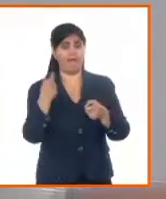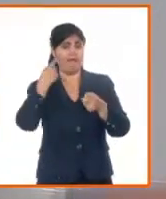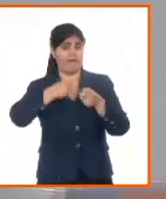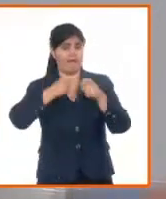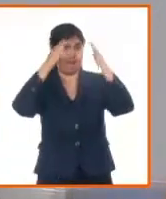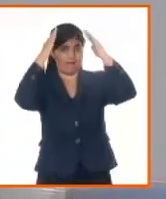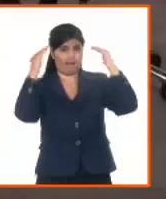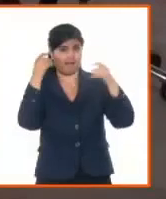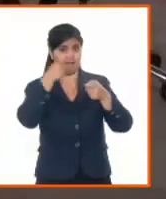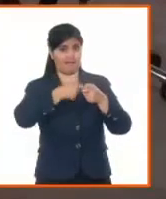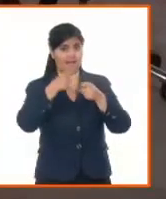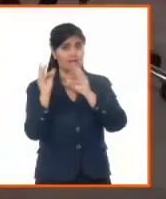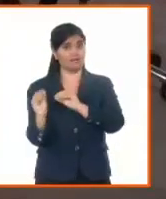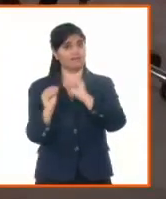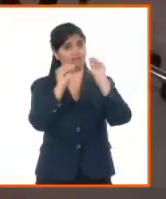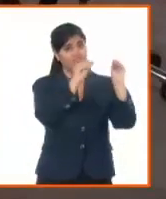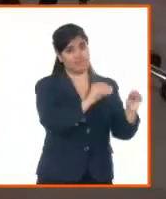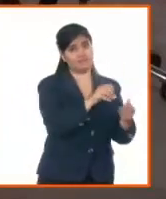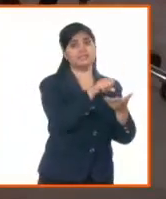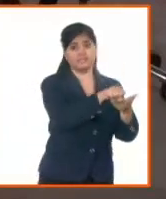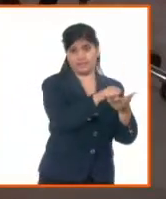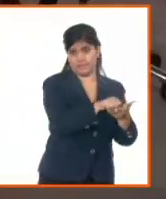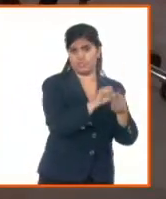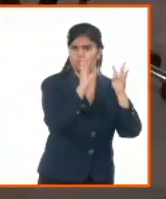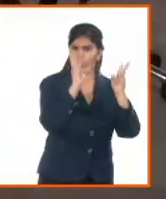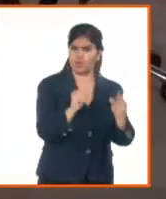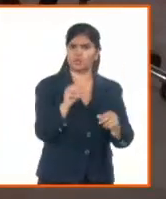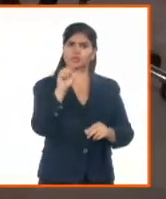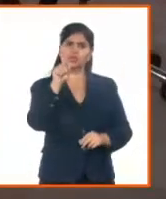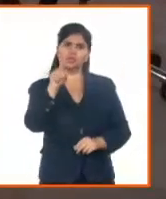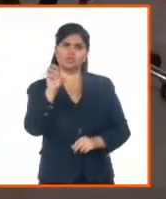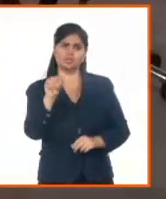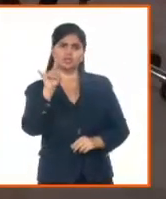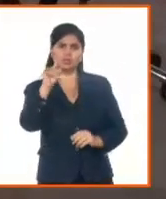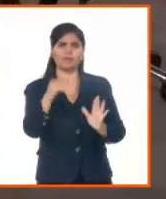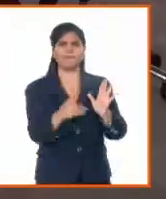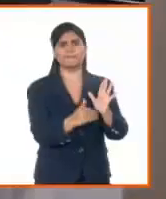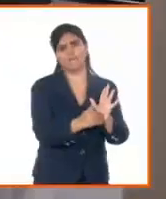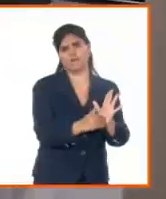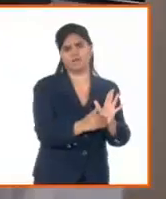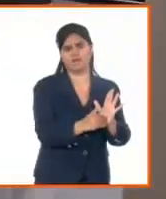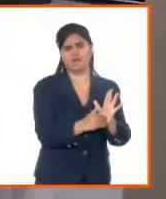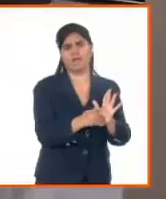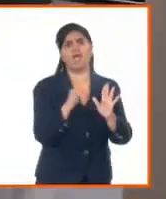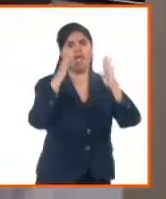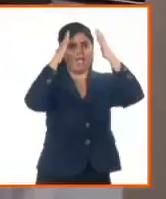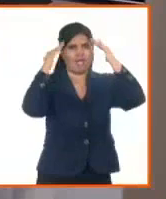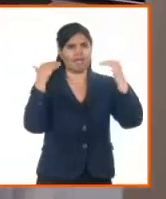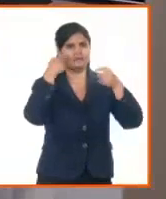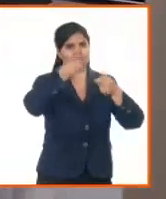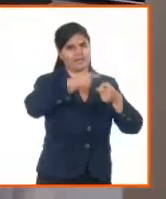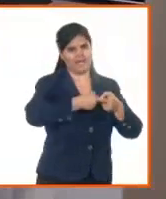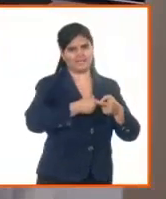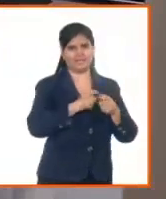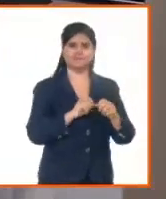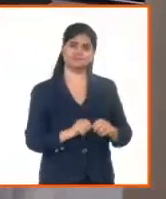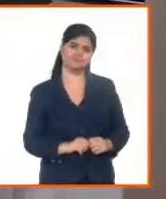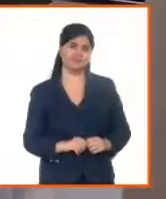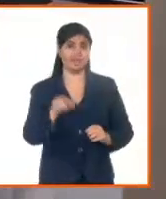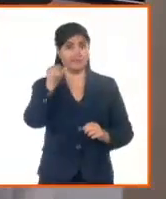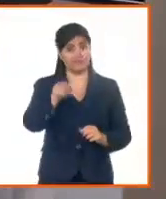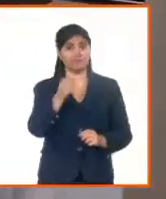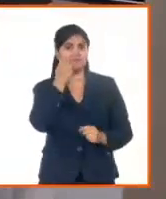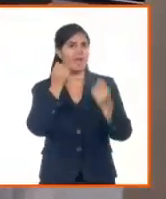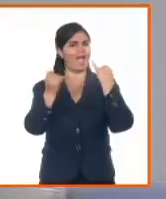superaron la cifra de los 109 mil en el país. Resultado del Código de la Familia. Del Código, eso mismo te voy a explicar ahora, que eso es